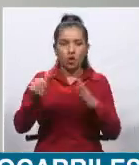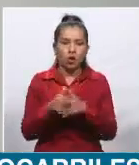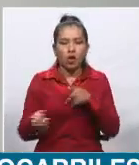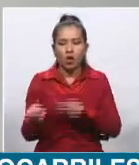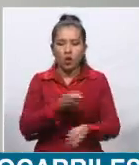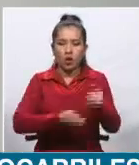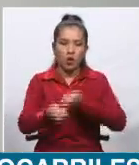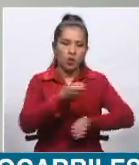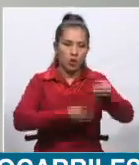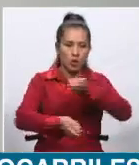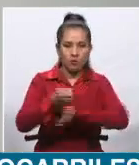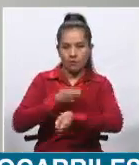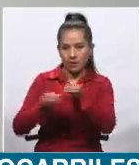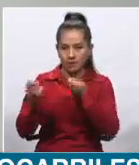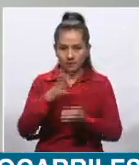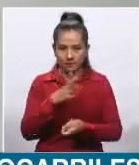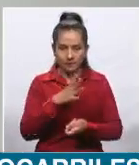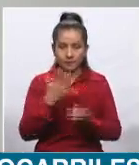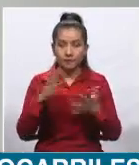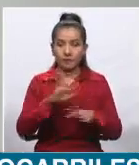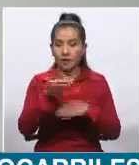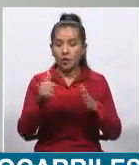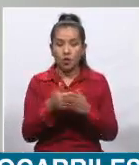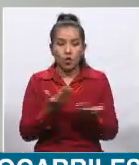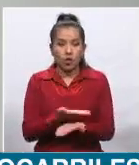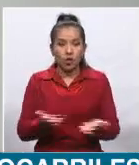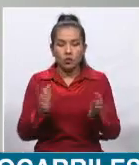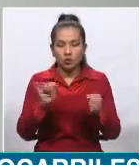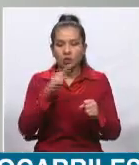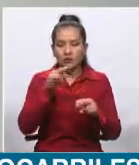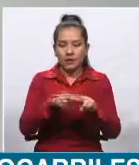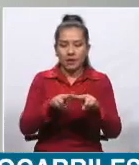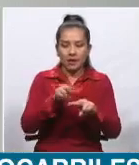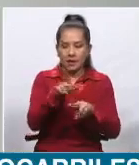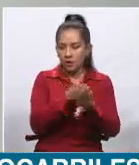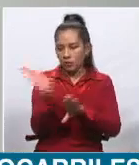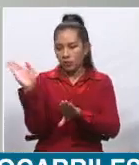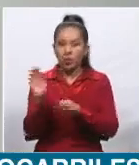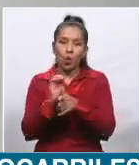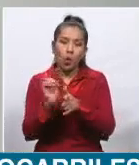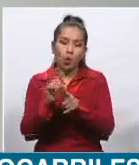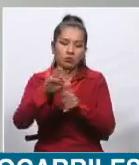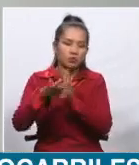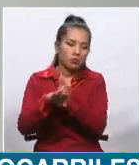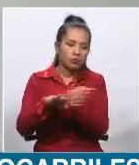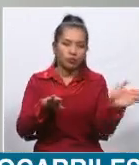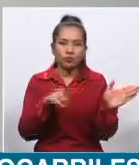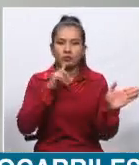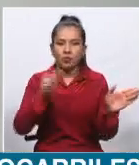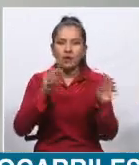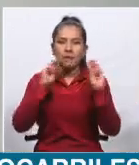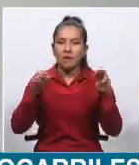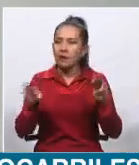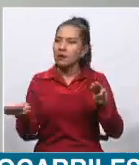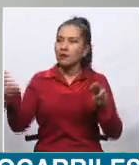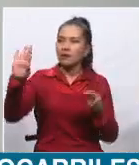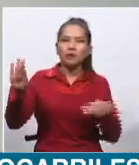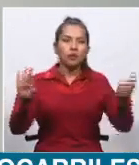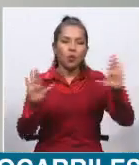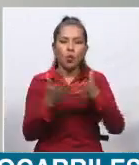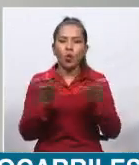pueden salir a través del corredor ferroviario oceánico de integración y generar